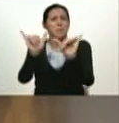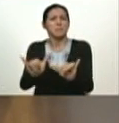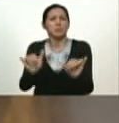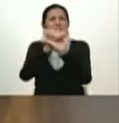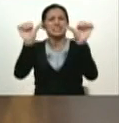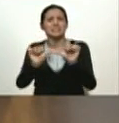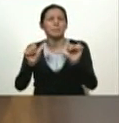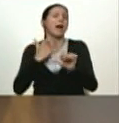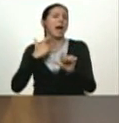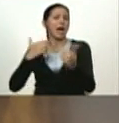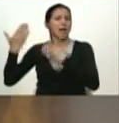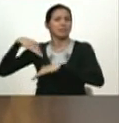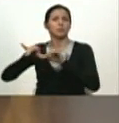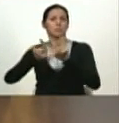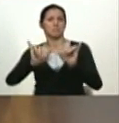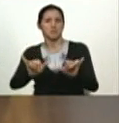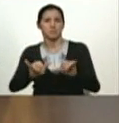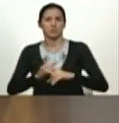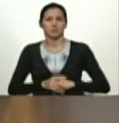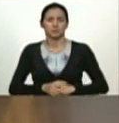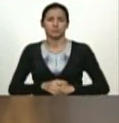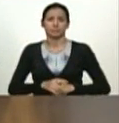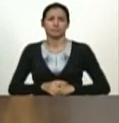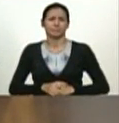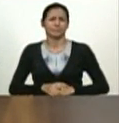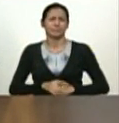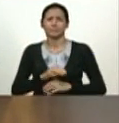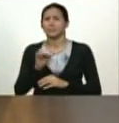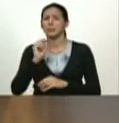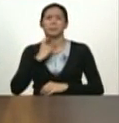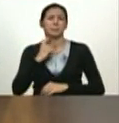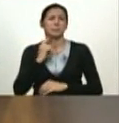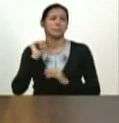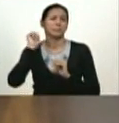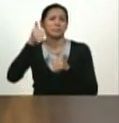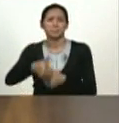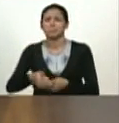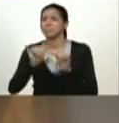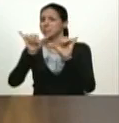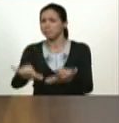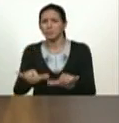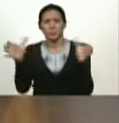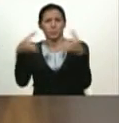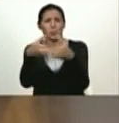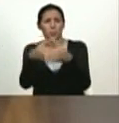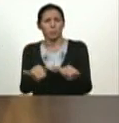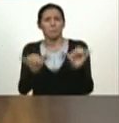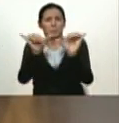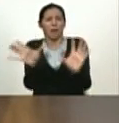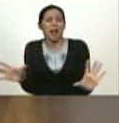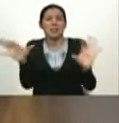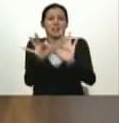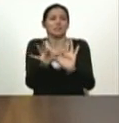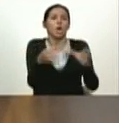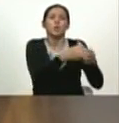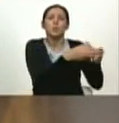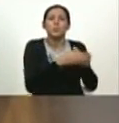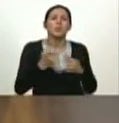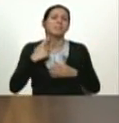y la oligarquía, la oligarquía más rancia de los apellidos y de los grupúsculos. Es la alianza. Por eso,